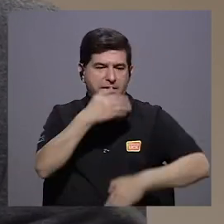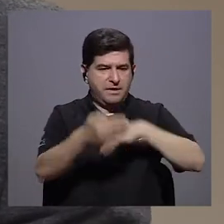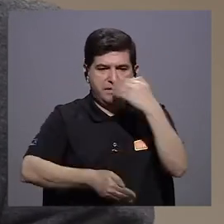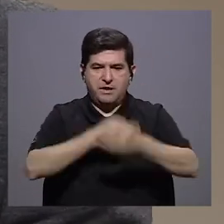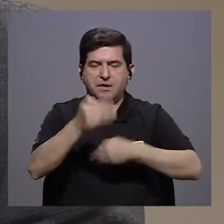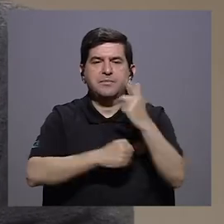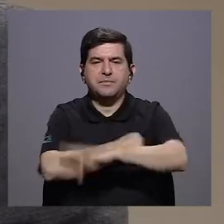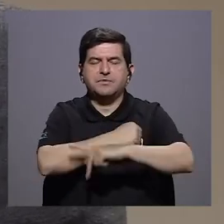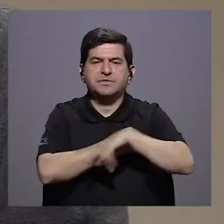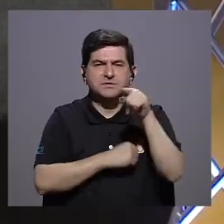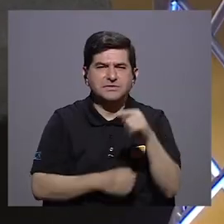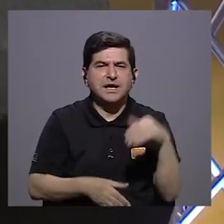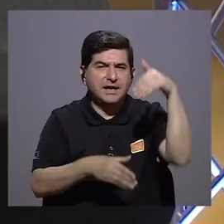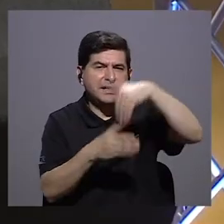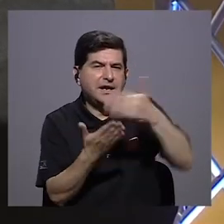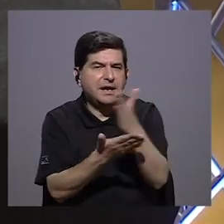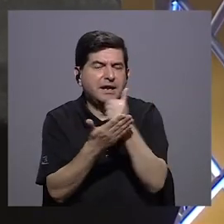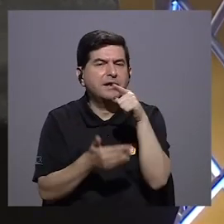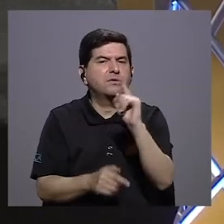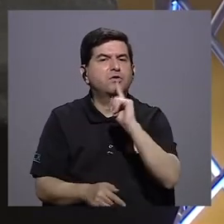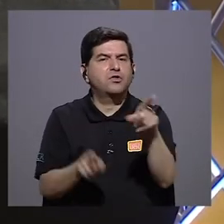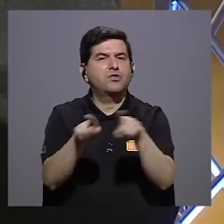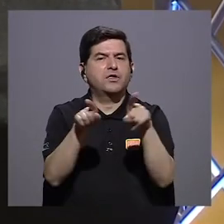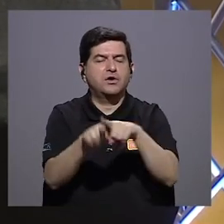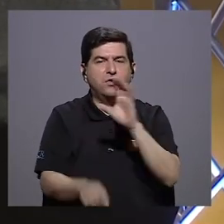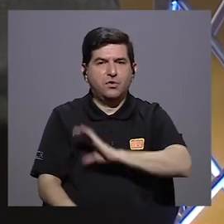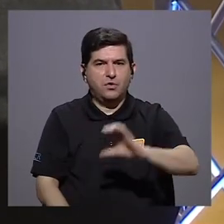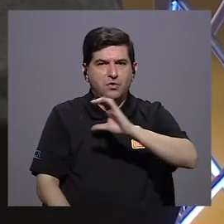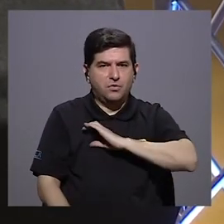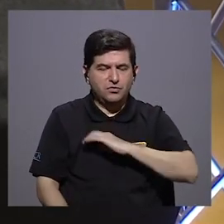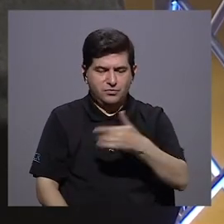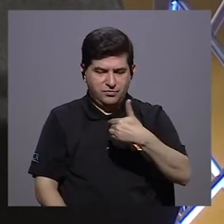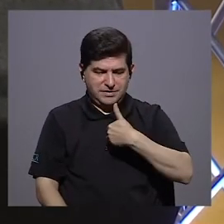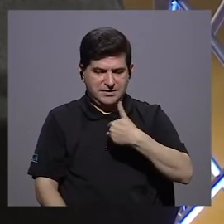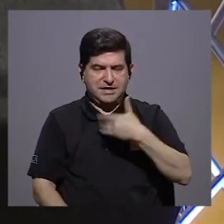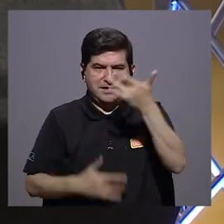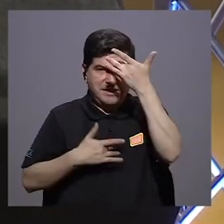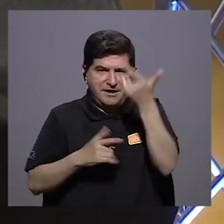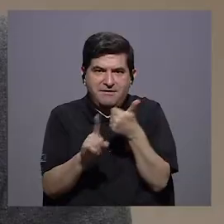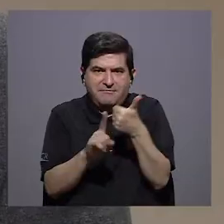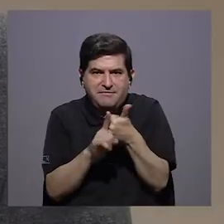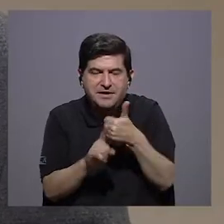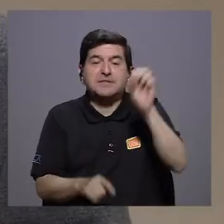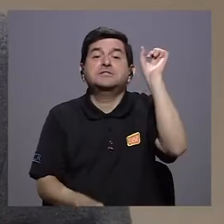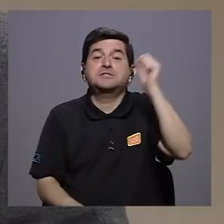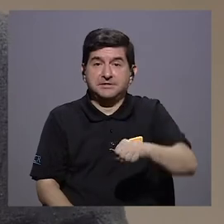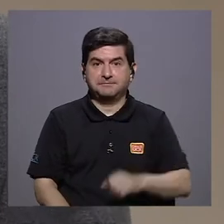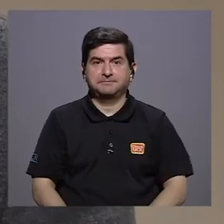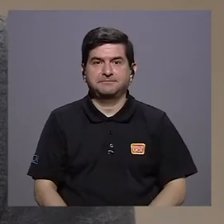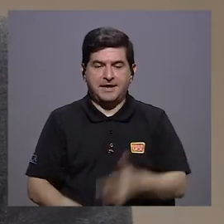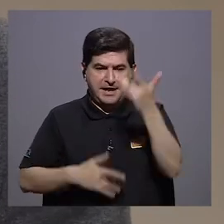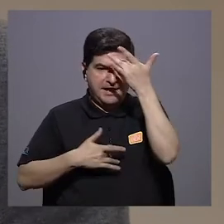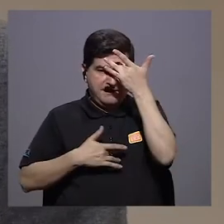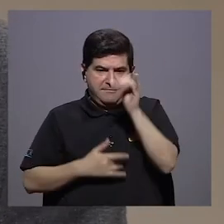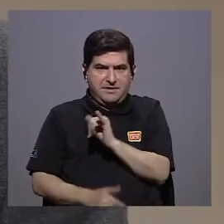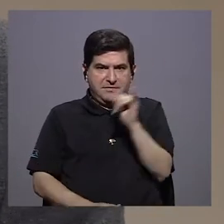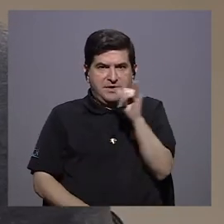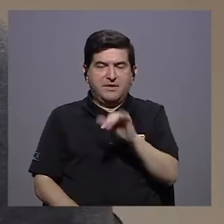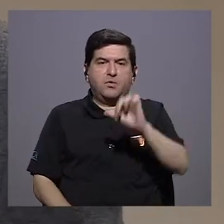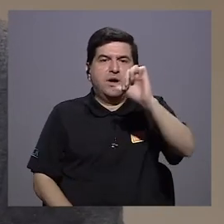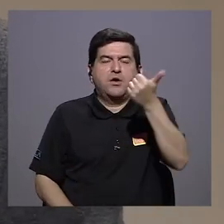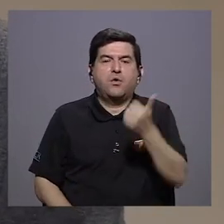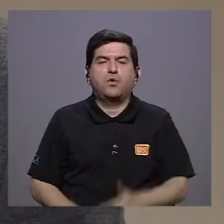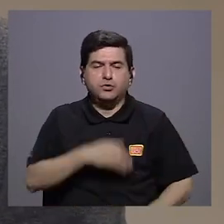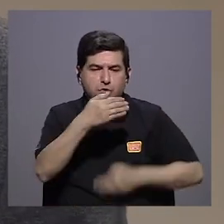se han comportado los países. Ahí estamos entrando en algo que usted ha hablado también, que es el comportamiento de la enfermedad. Sí, exactamente. O sea, la enfermedad también,